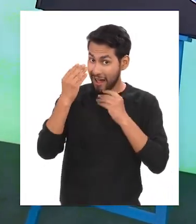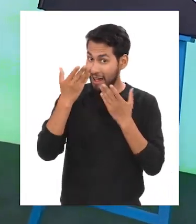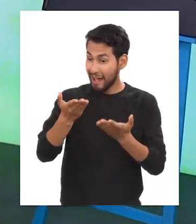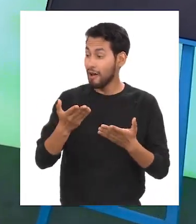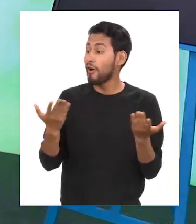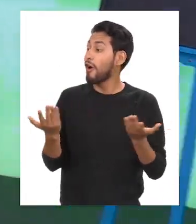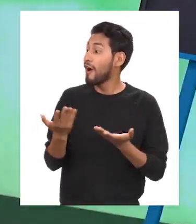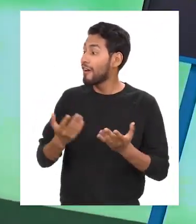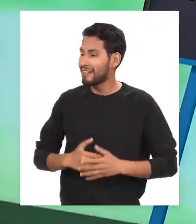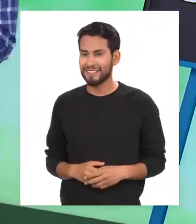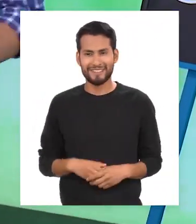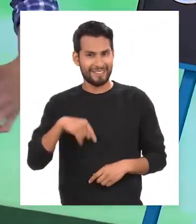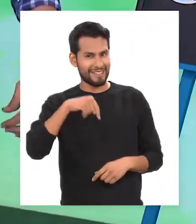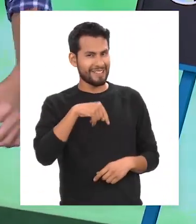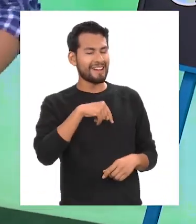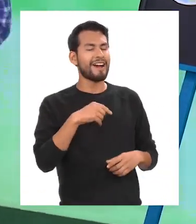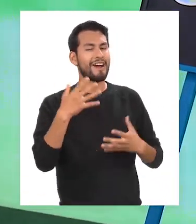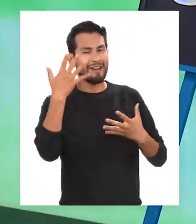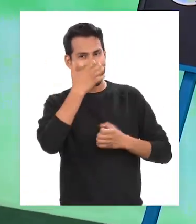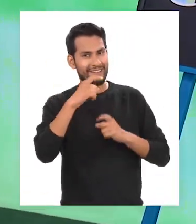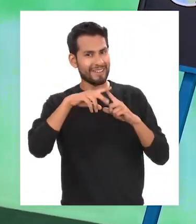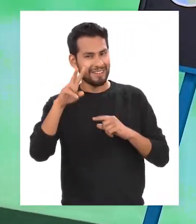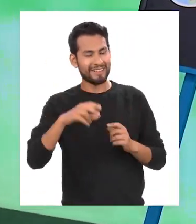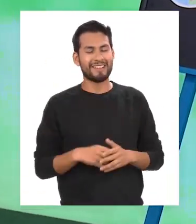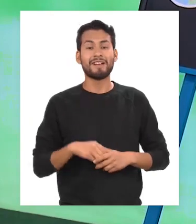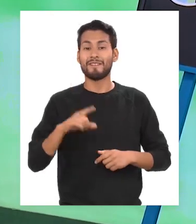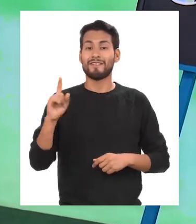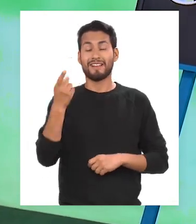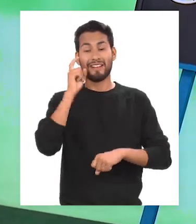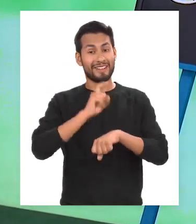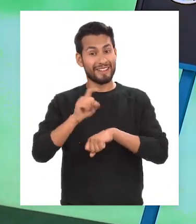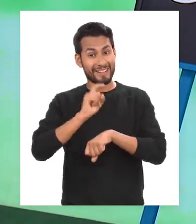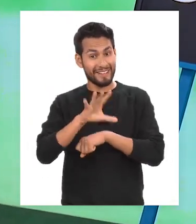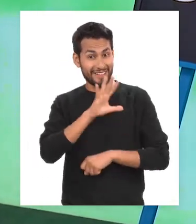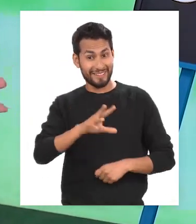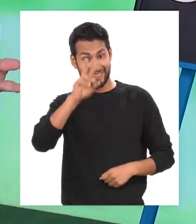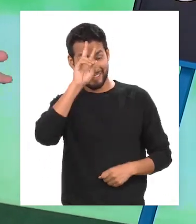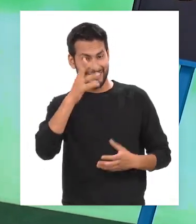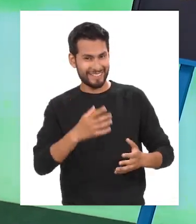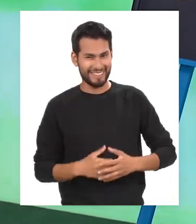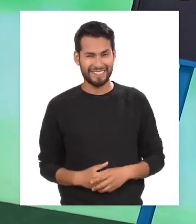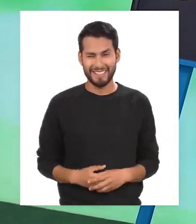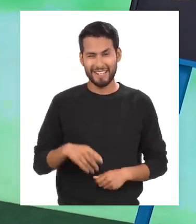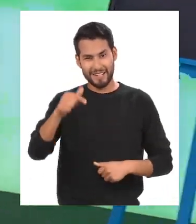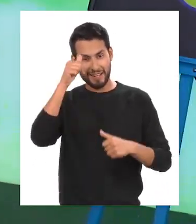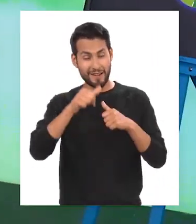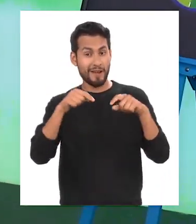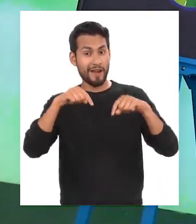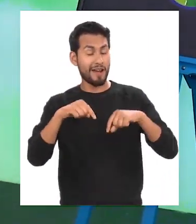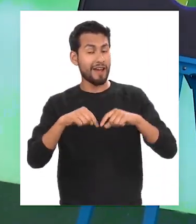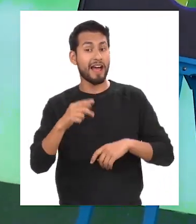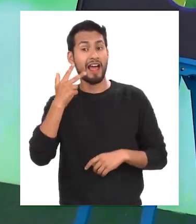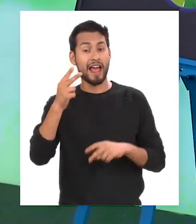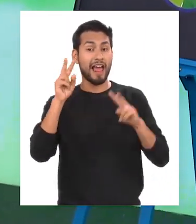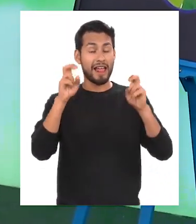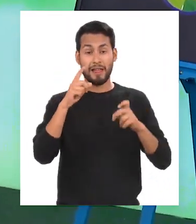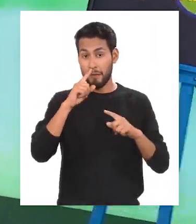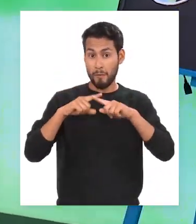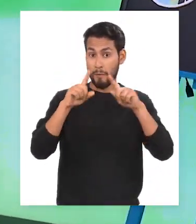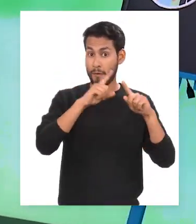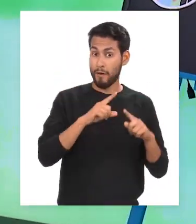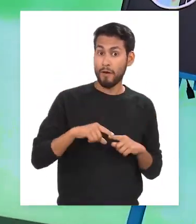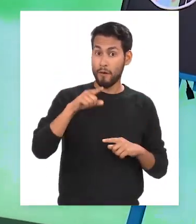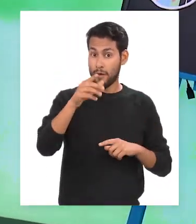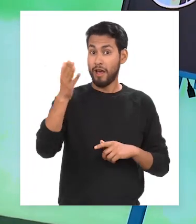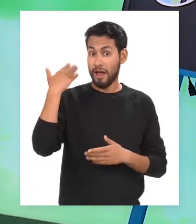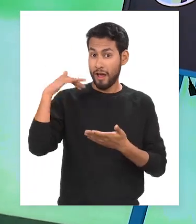¿Y dónde más? Solo aquí en USMPTV, el primer canal educativo del Perú. Recuerden que hoy veremos tres temas distintos que tú